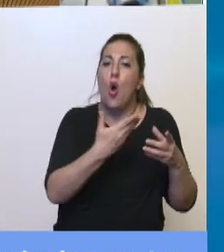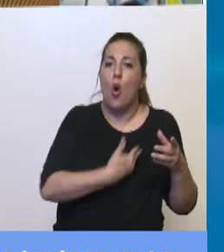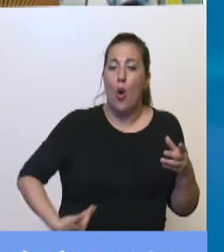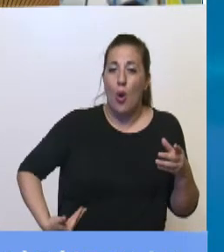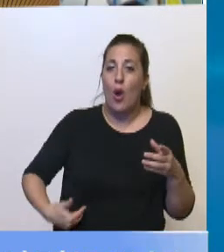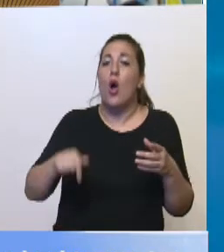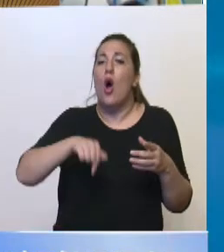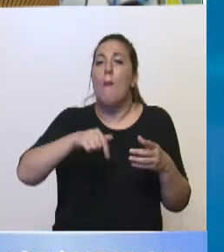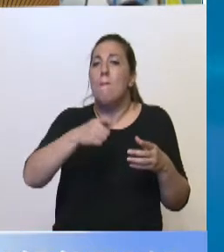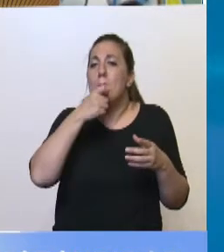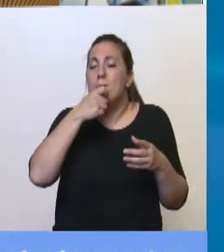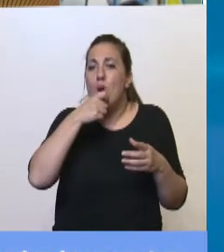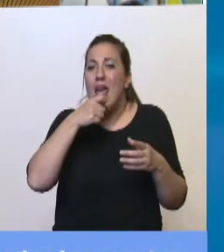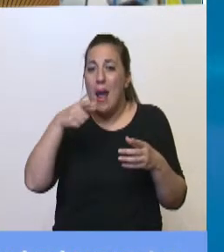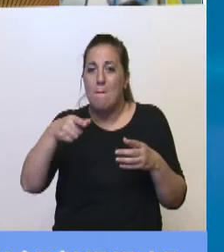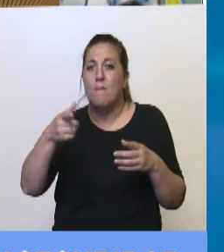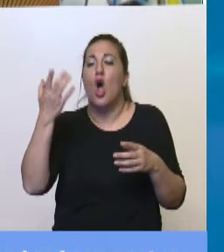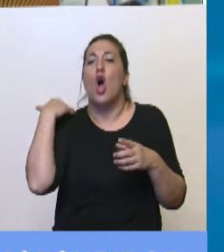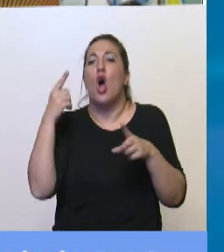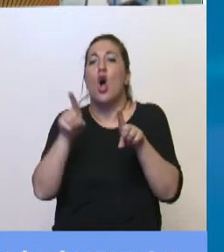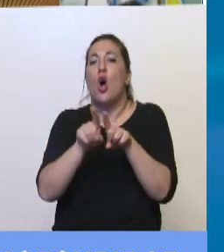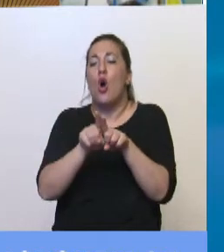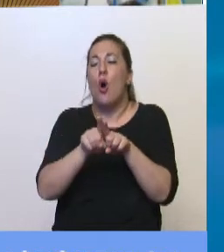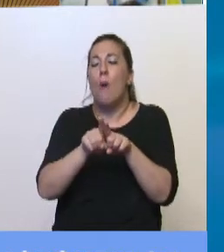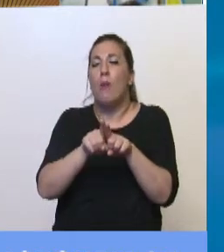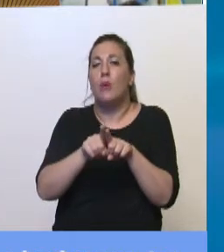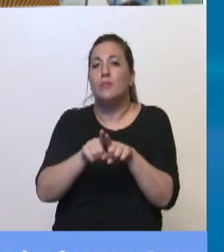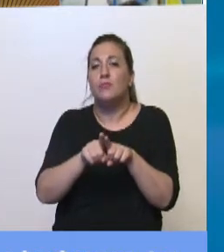que, por ejemplo, hizo lo que hicieron en el 2015,